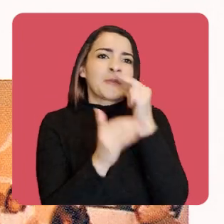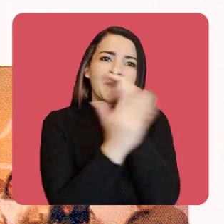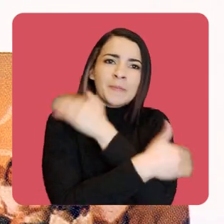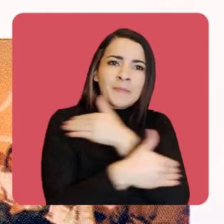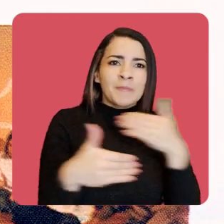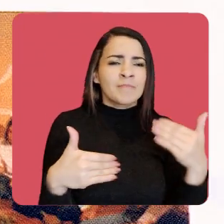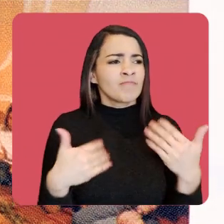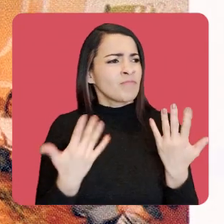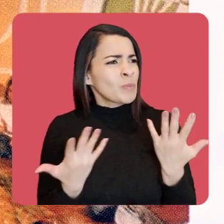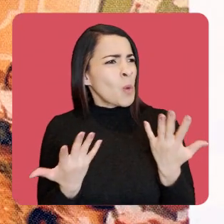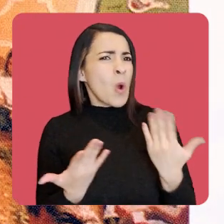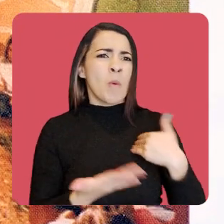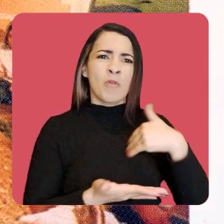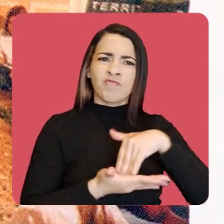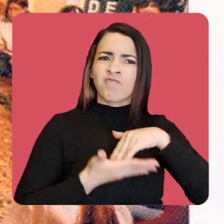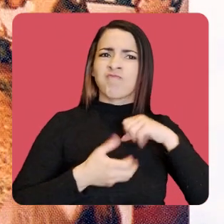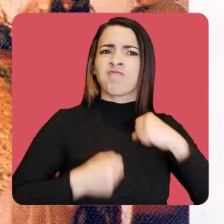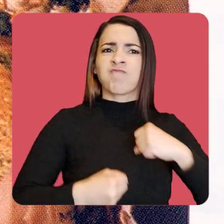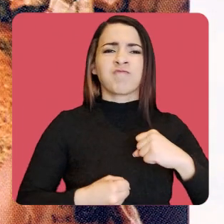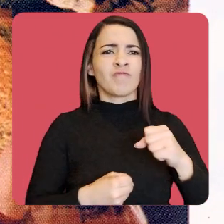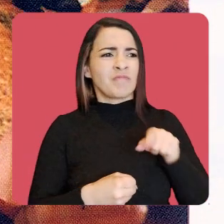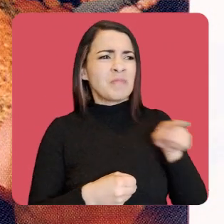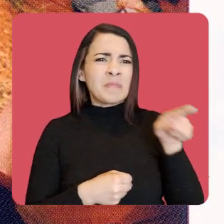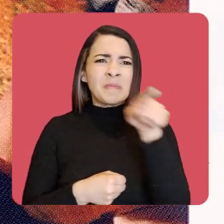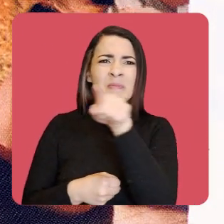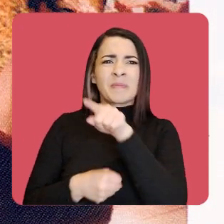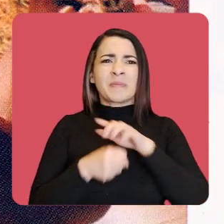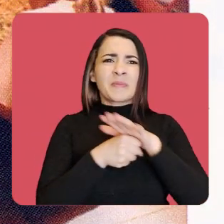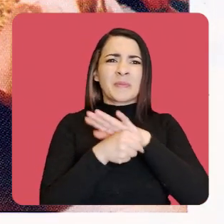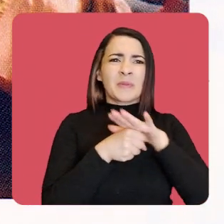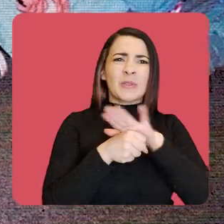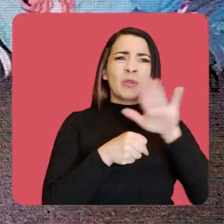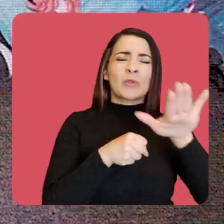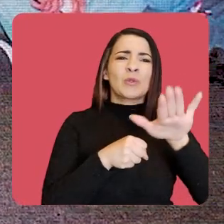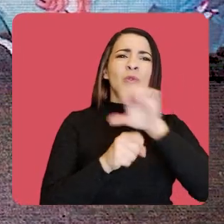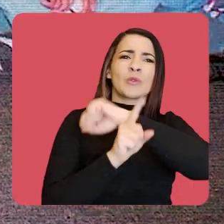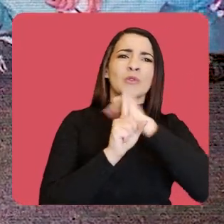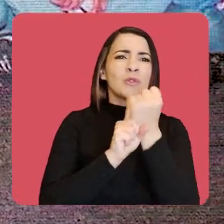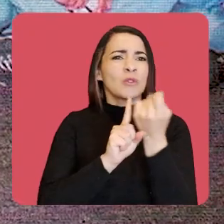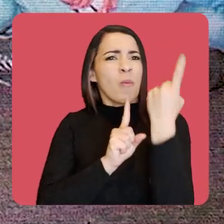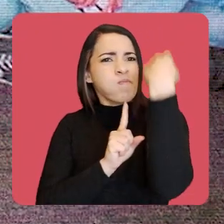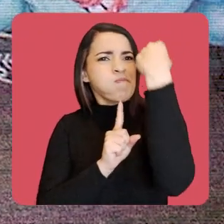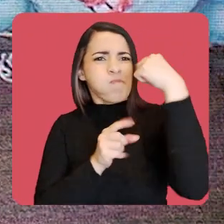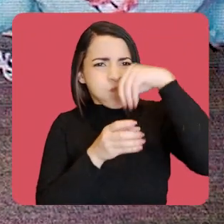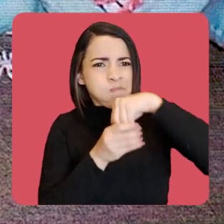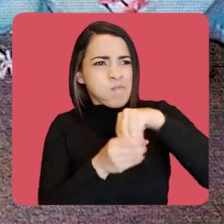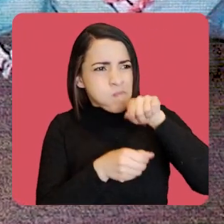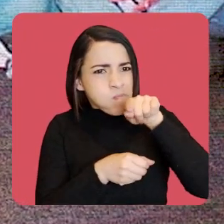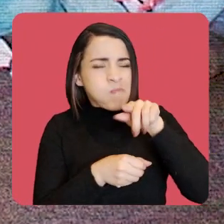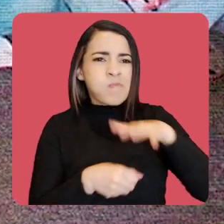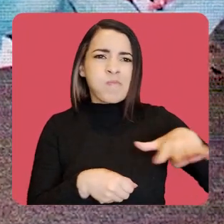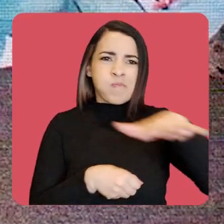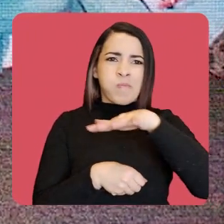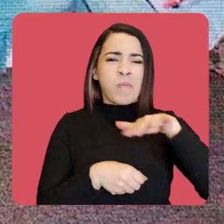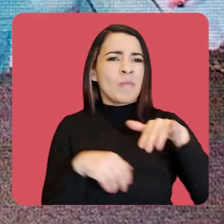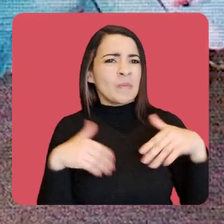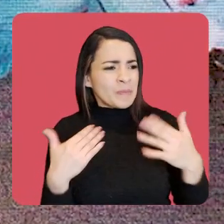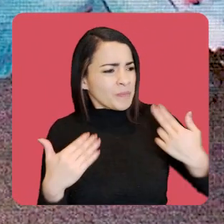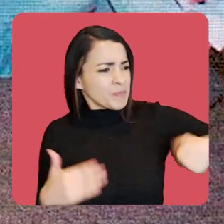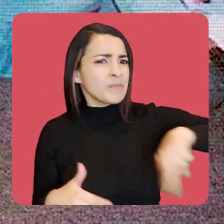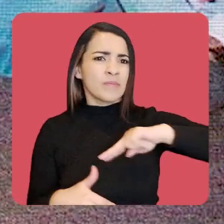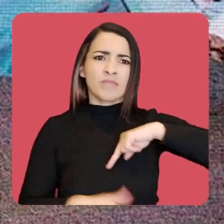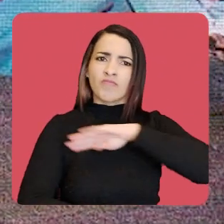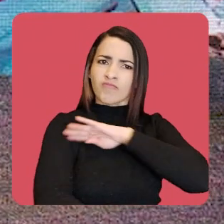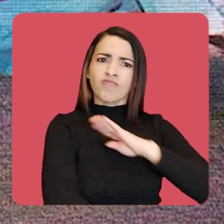de cómo pronunciarnos frente a toda esa situación sociopolítica que estaba sucediendo en el país en ese momento y cómo